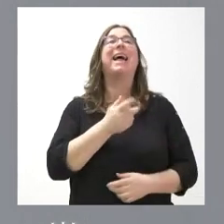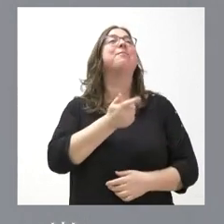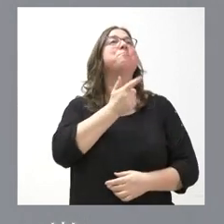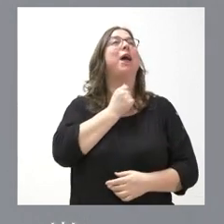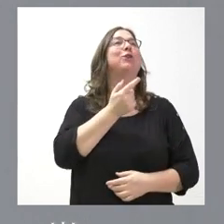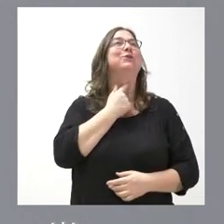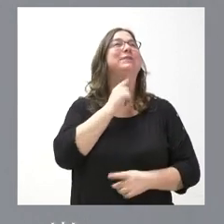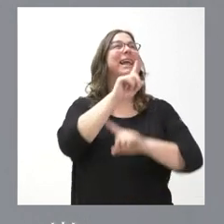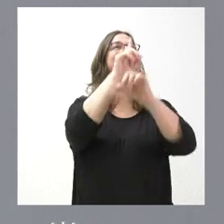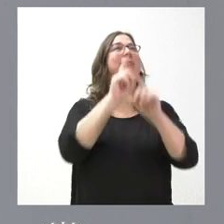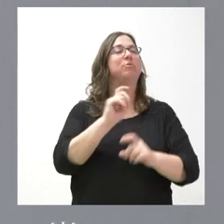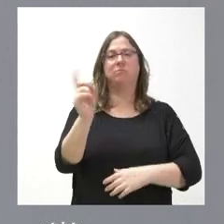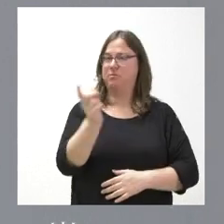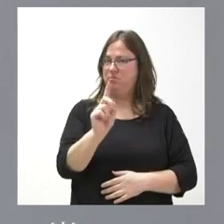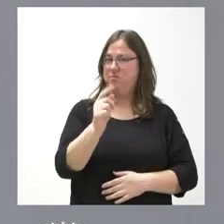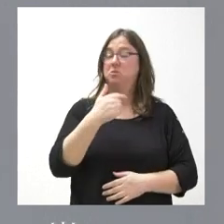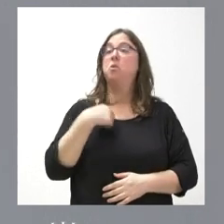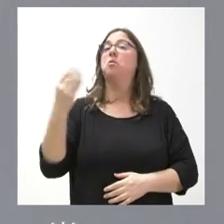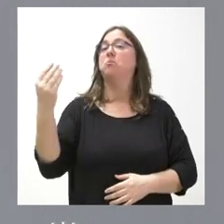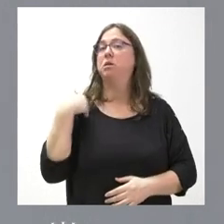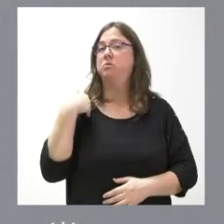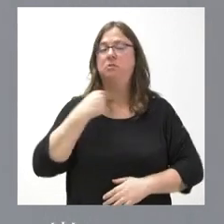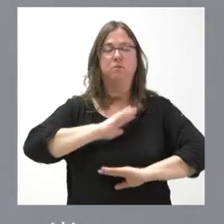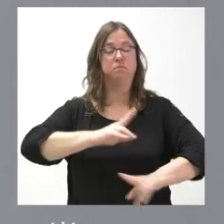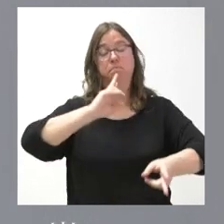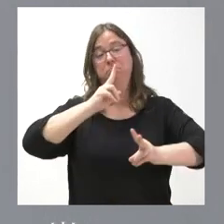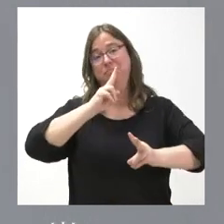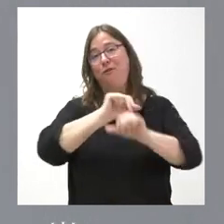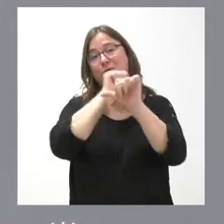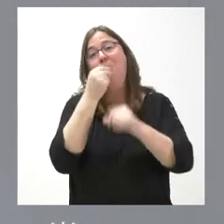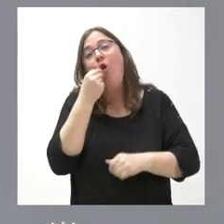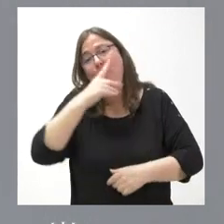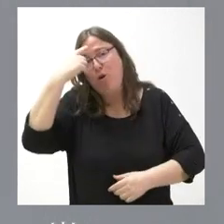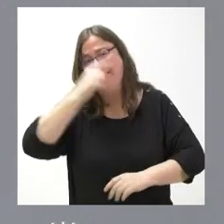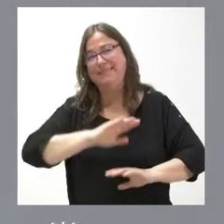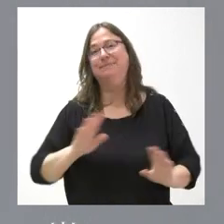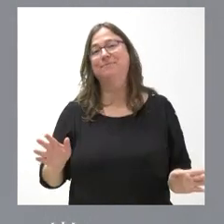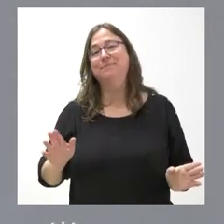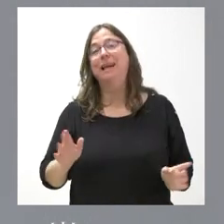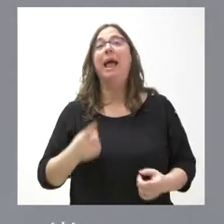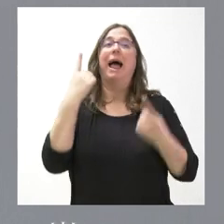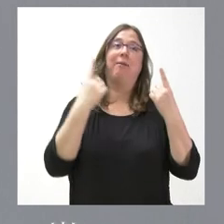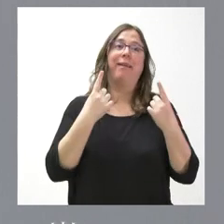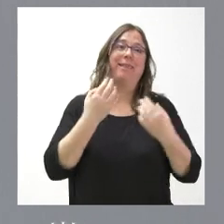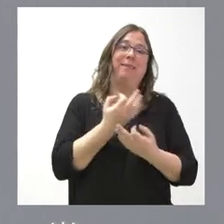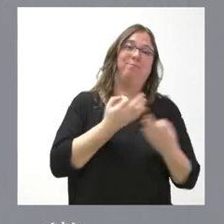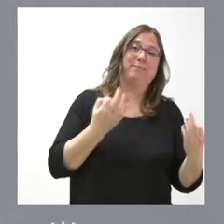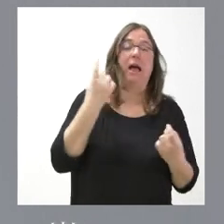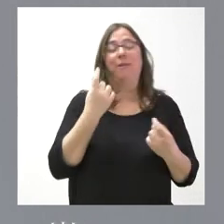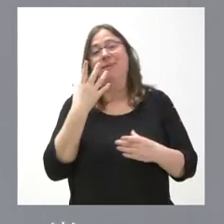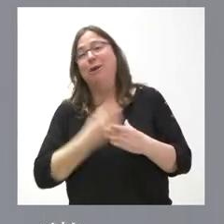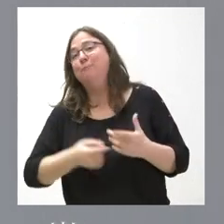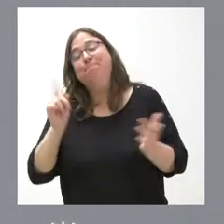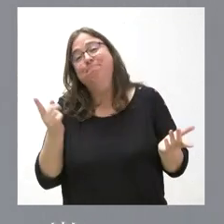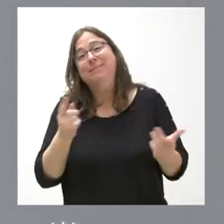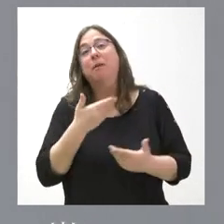ustedes preguntaran, sino a lo que ustedes preguntan. Y lo hago de la mejor forma que sé. Está unas veces más acertado y otras veces menos acertado y les